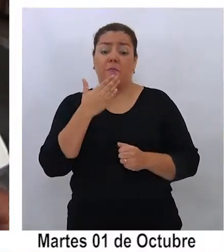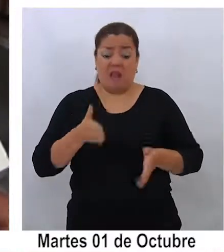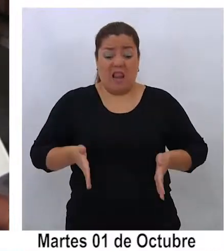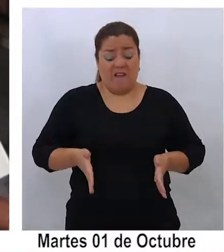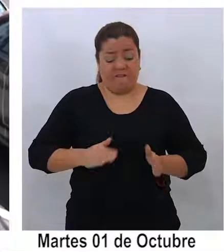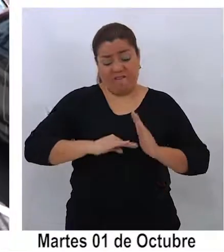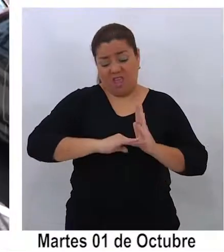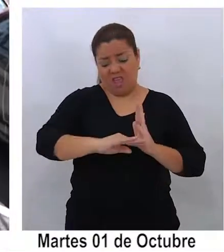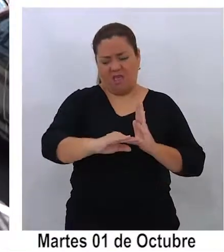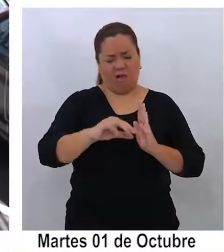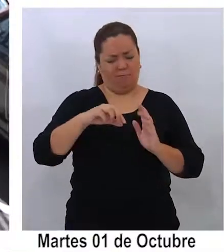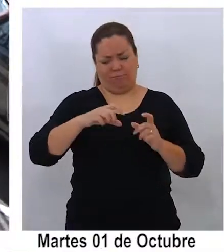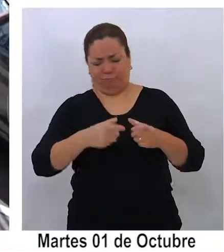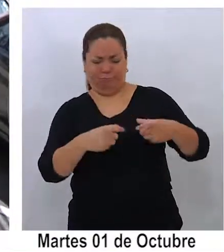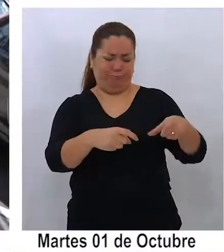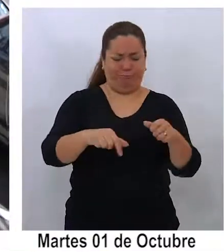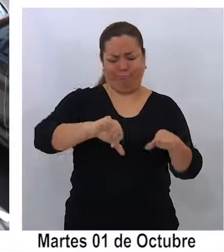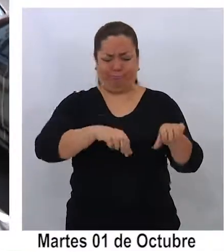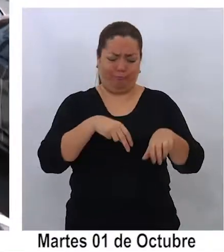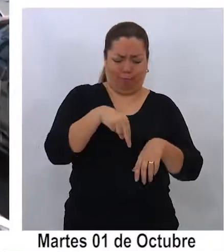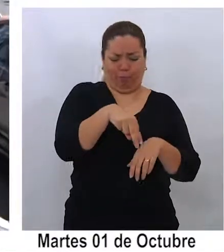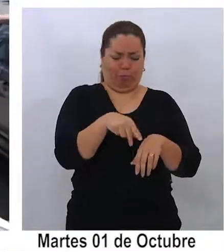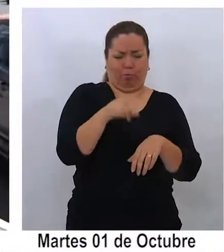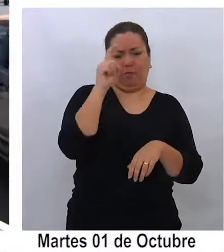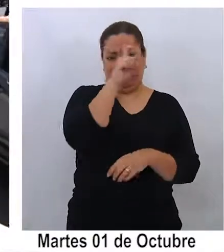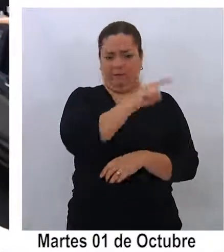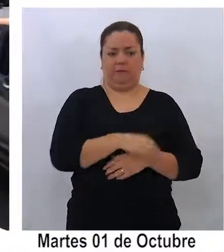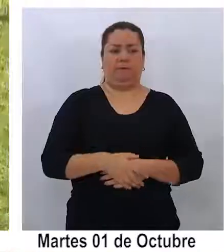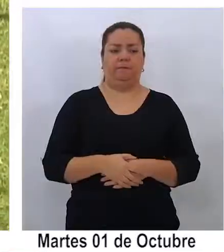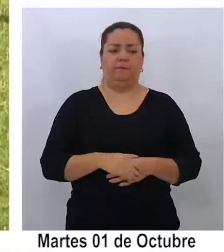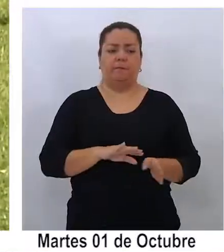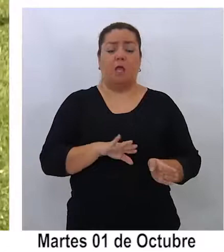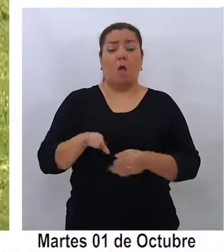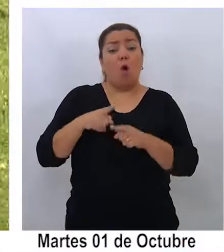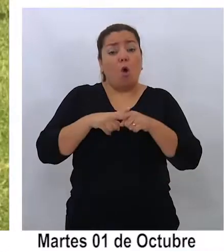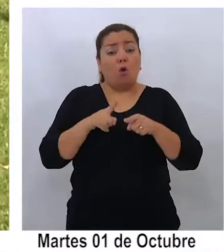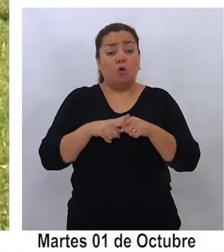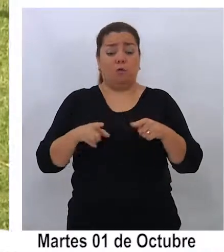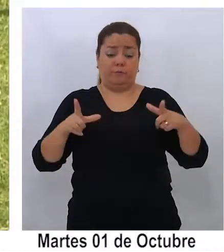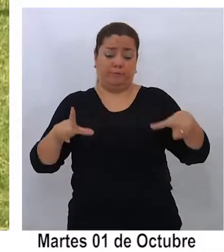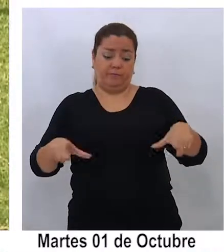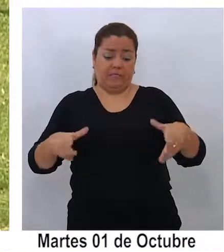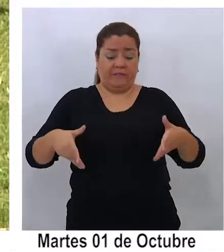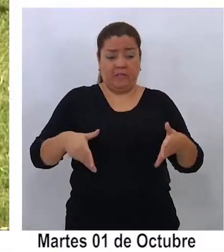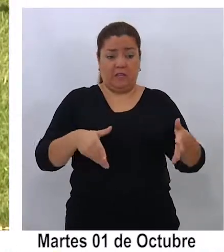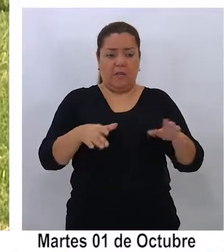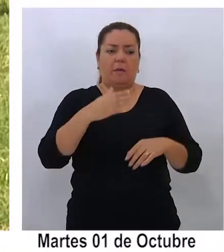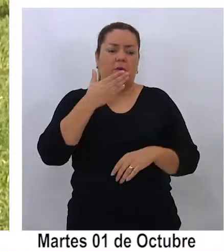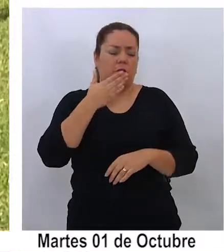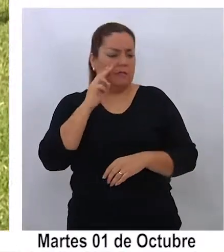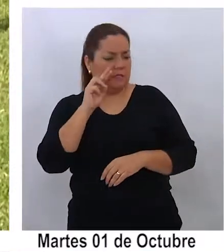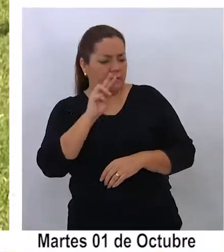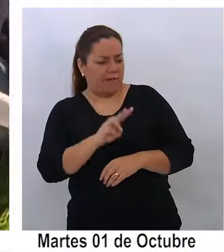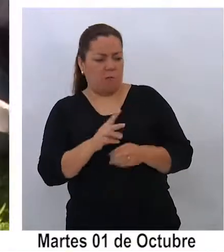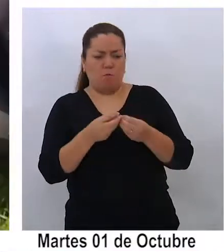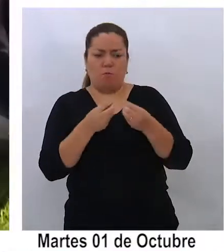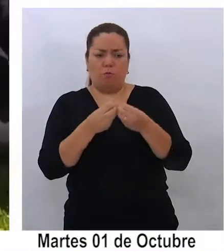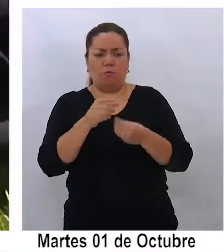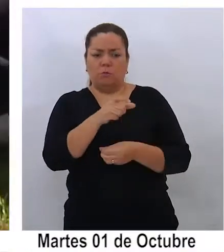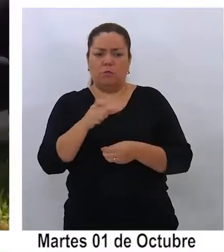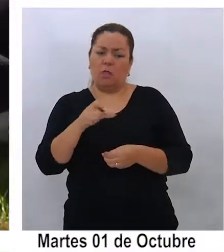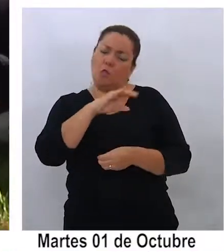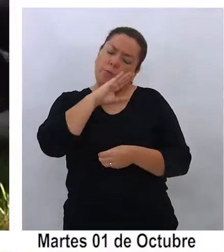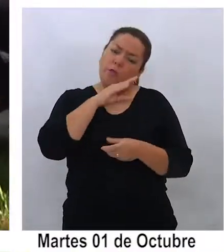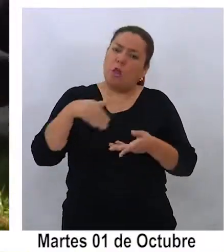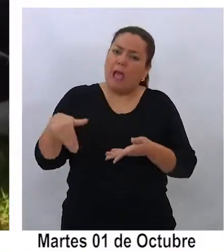las veredas en mal estado. Un recorrido por el sector muestra arreglos de veredas y aceras, pero también se puede ver la alta presencia de personas